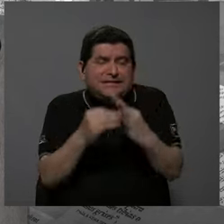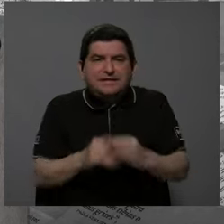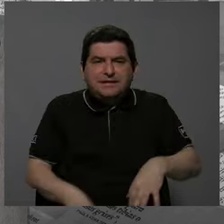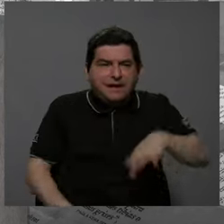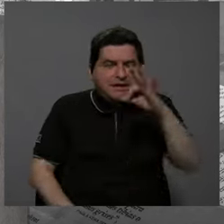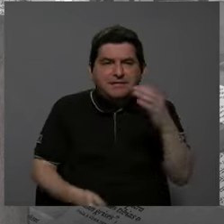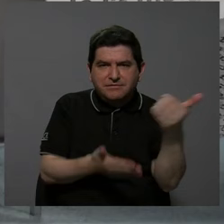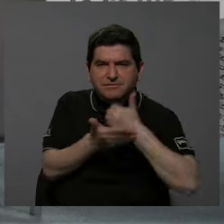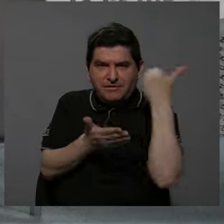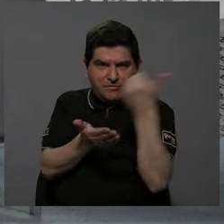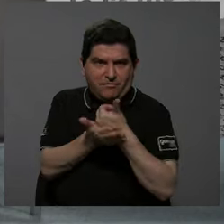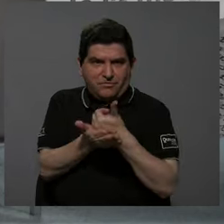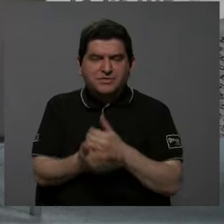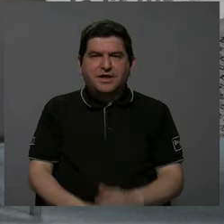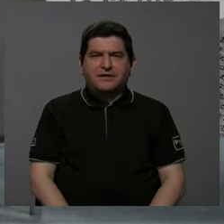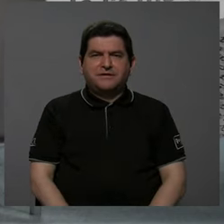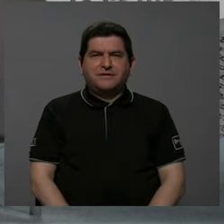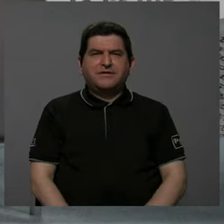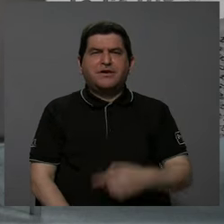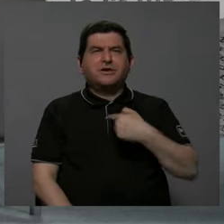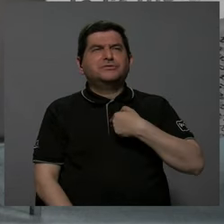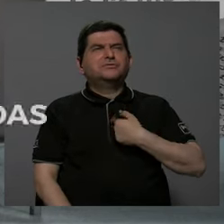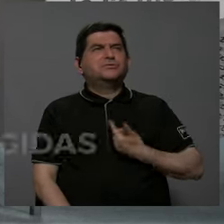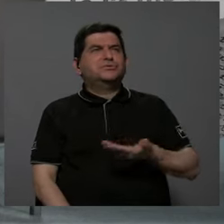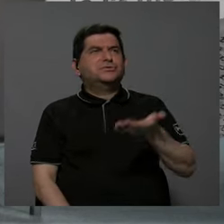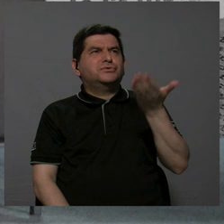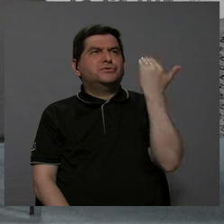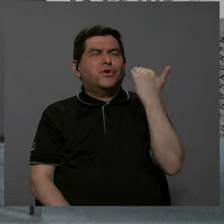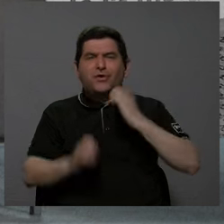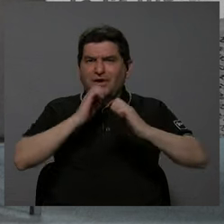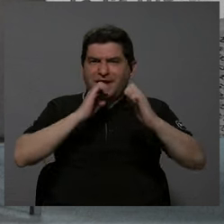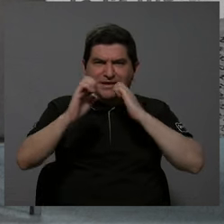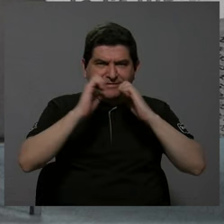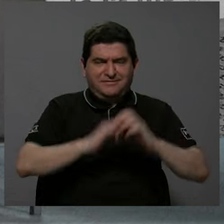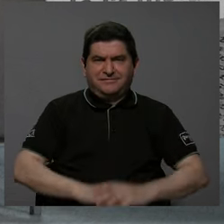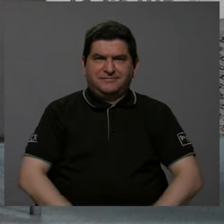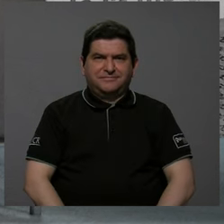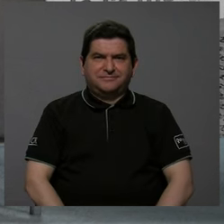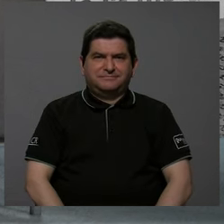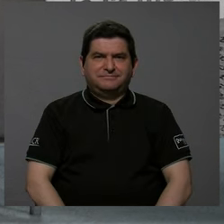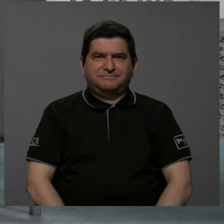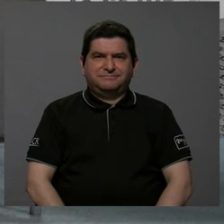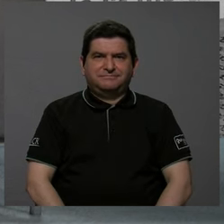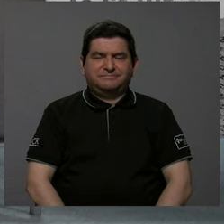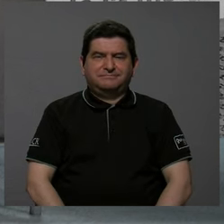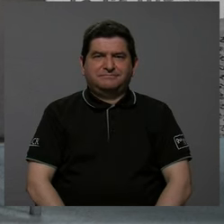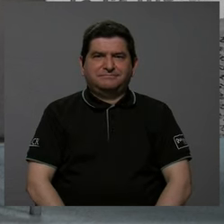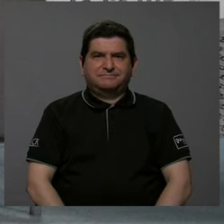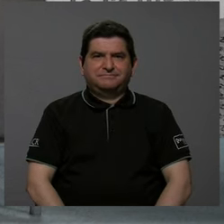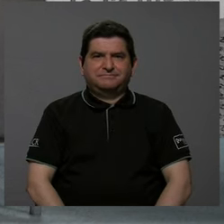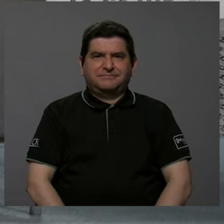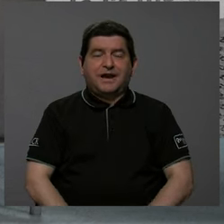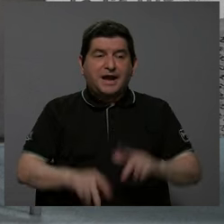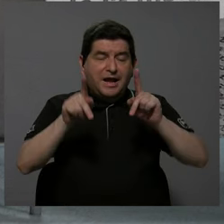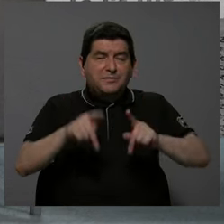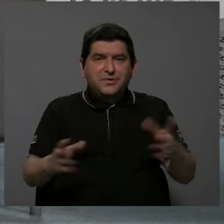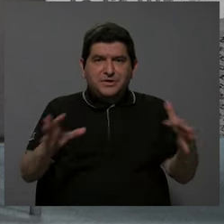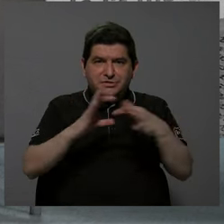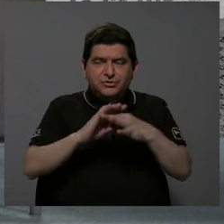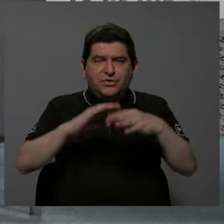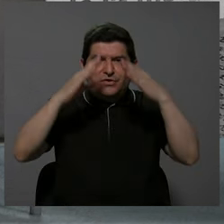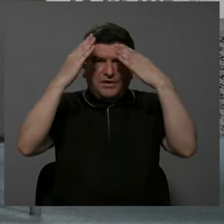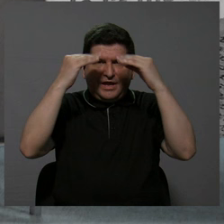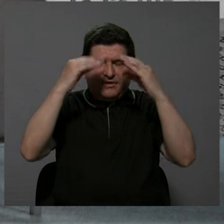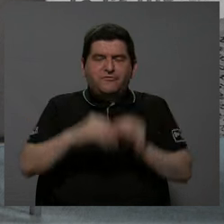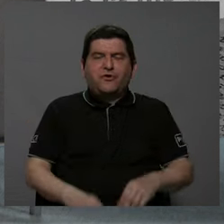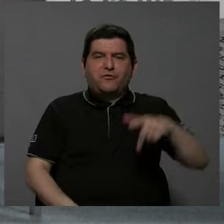recursos. Vea este dato que yo hace poco hice una entrevista a los que coordinan el